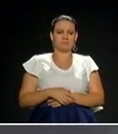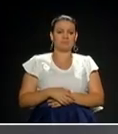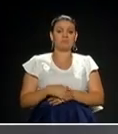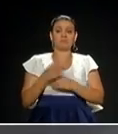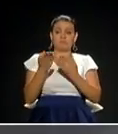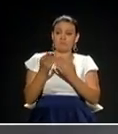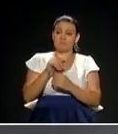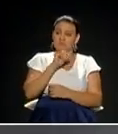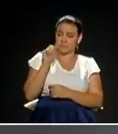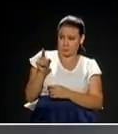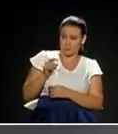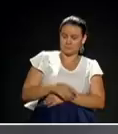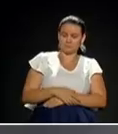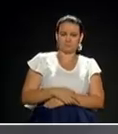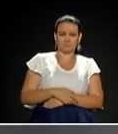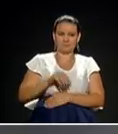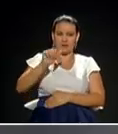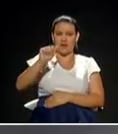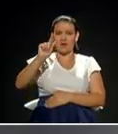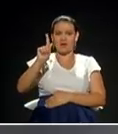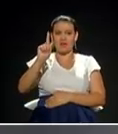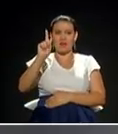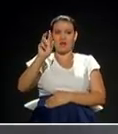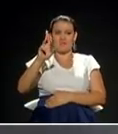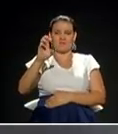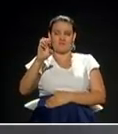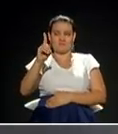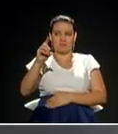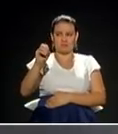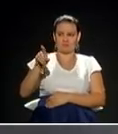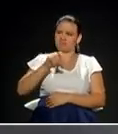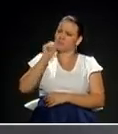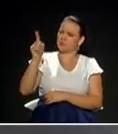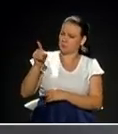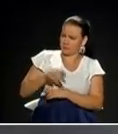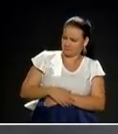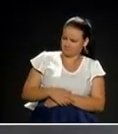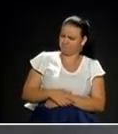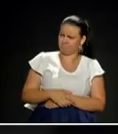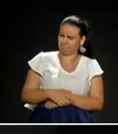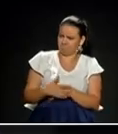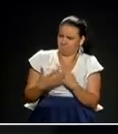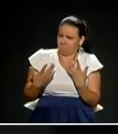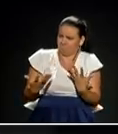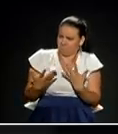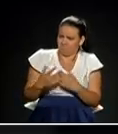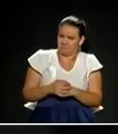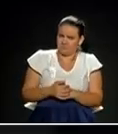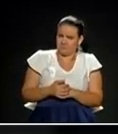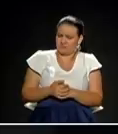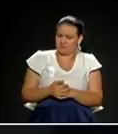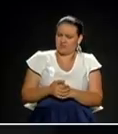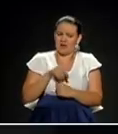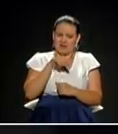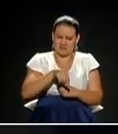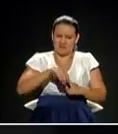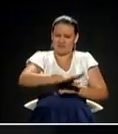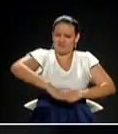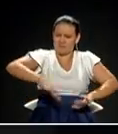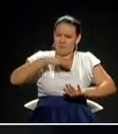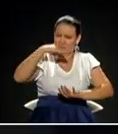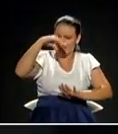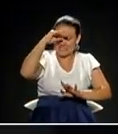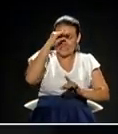candidato Alfredo Ramos. Yo le preguntaría a Santiago, es cómo democratizaría la cultura, que no sea un